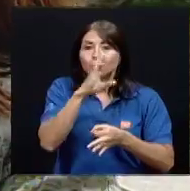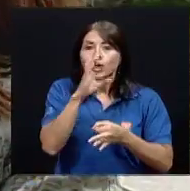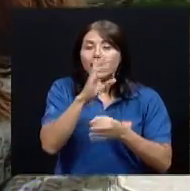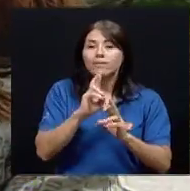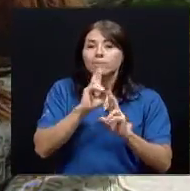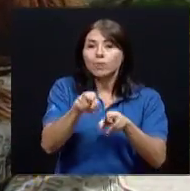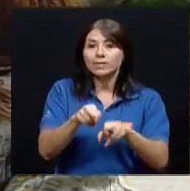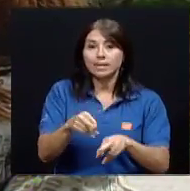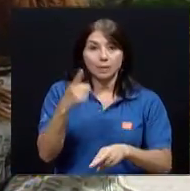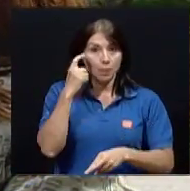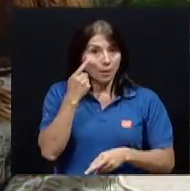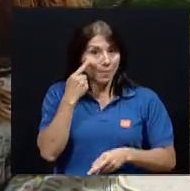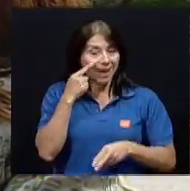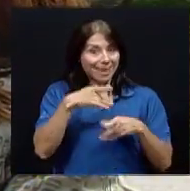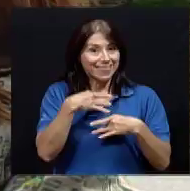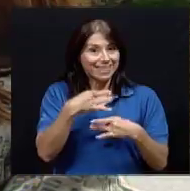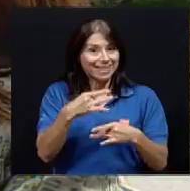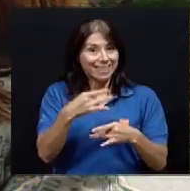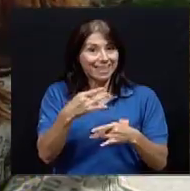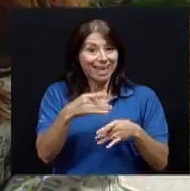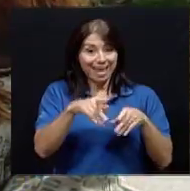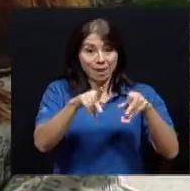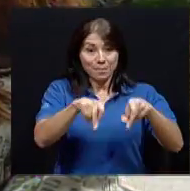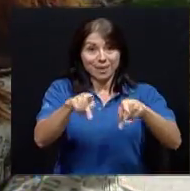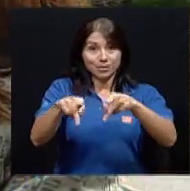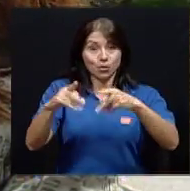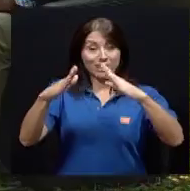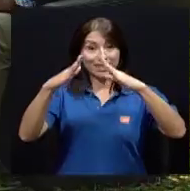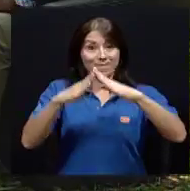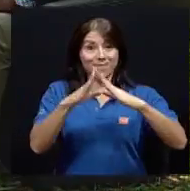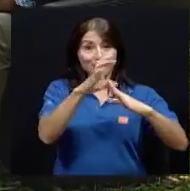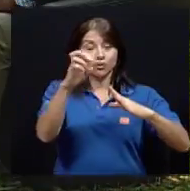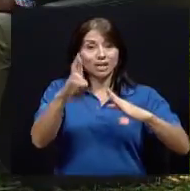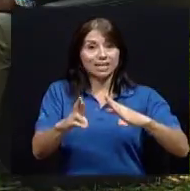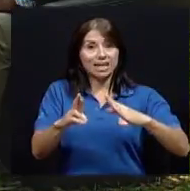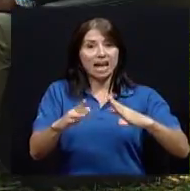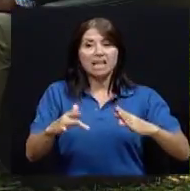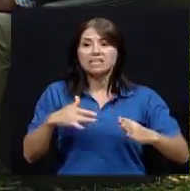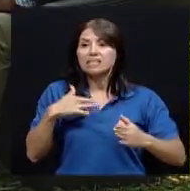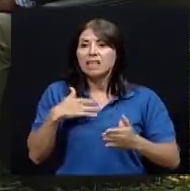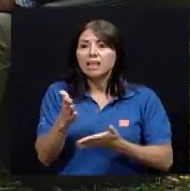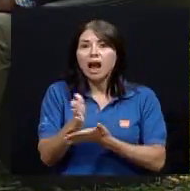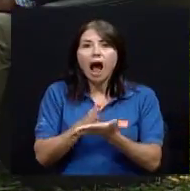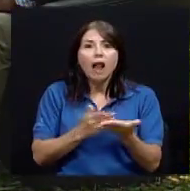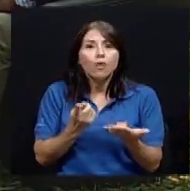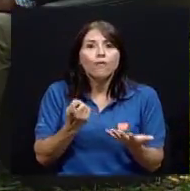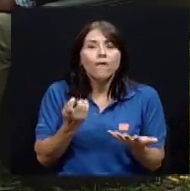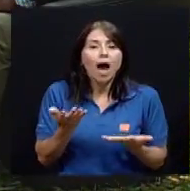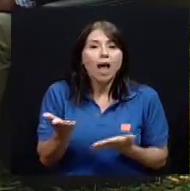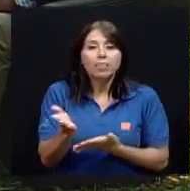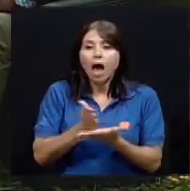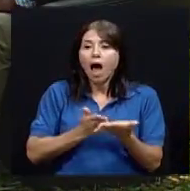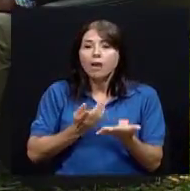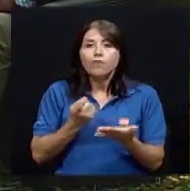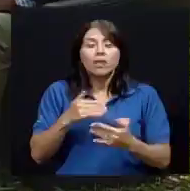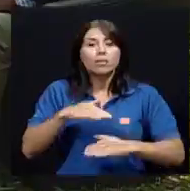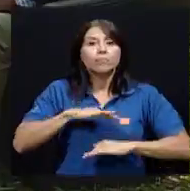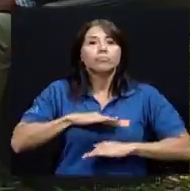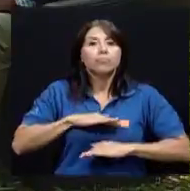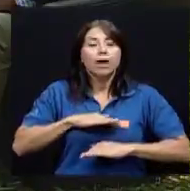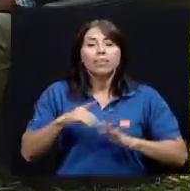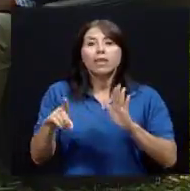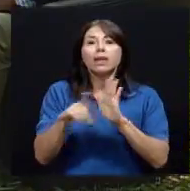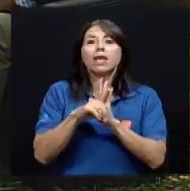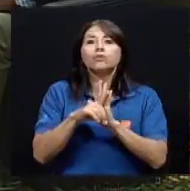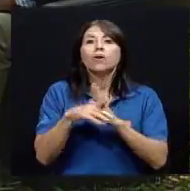siente que alguna necesidad no le está siendo solventada o que su derecho a la salud está siendo violentado, acuden